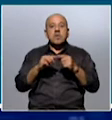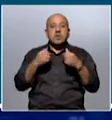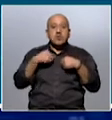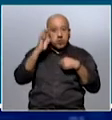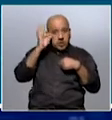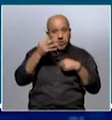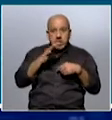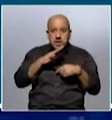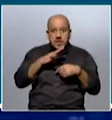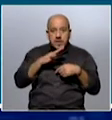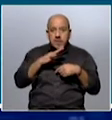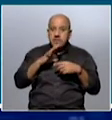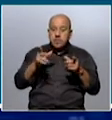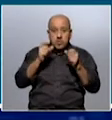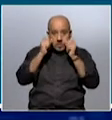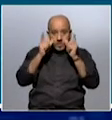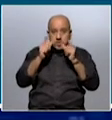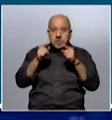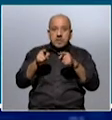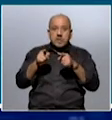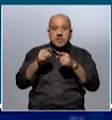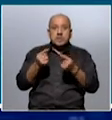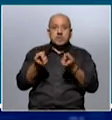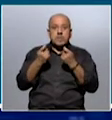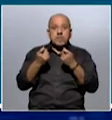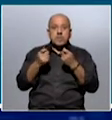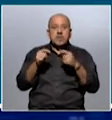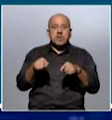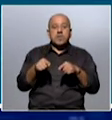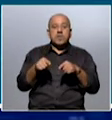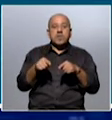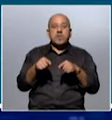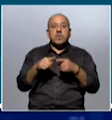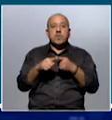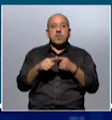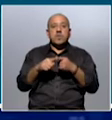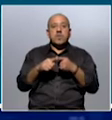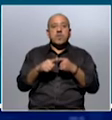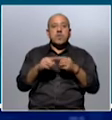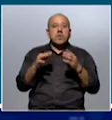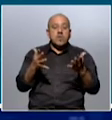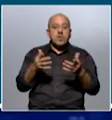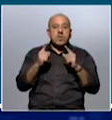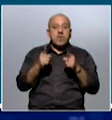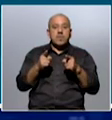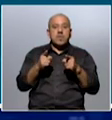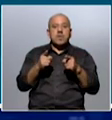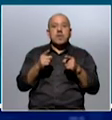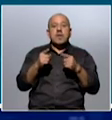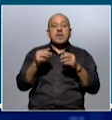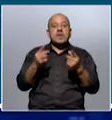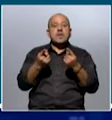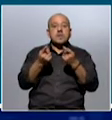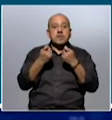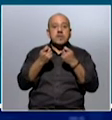estar atentos, pero para eso es necesario esto que decía recién, llevado también a los residenciales, la